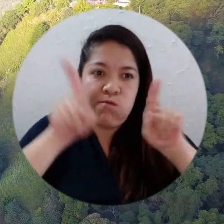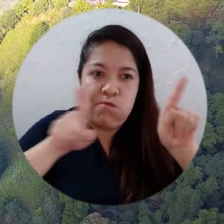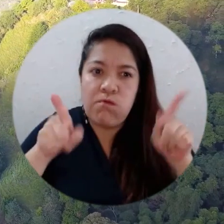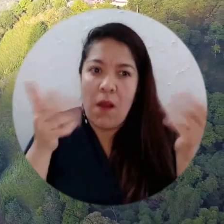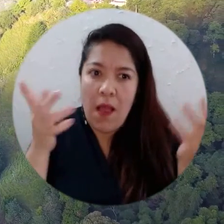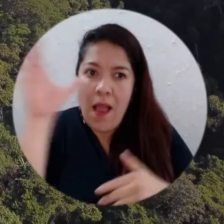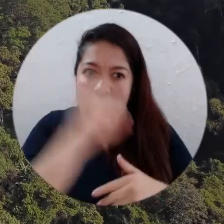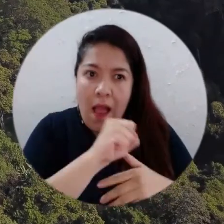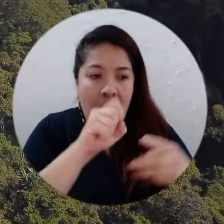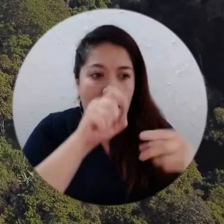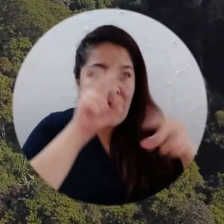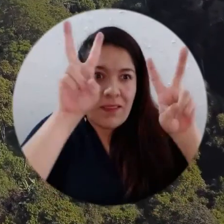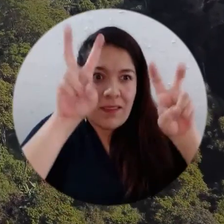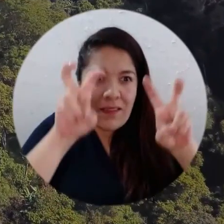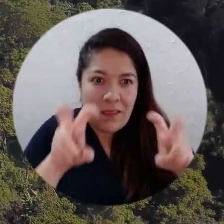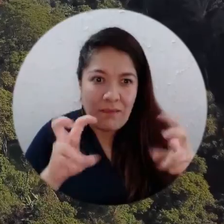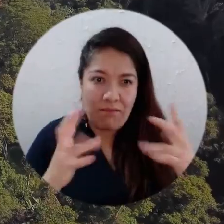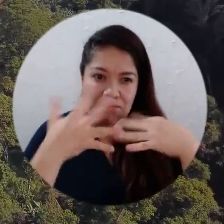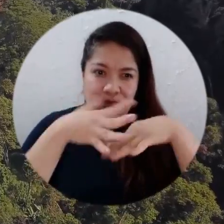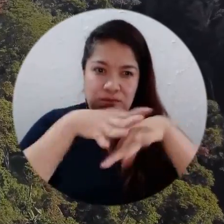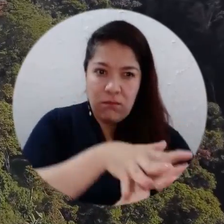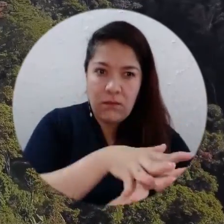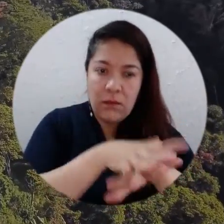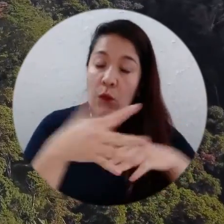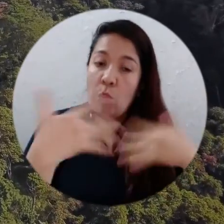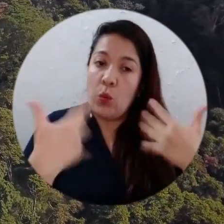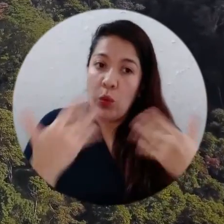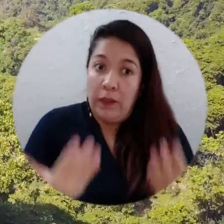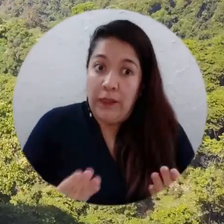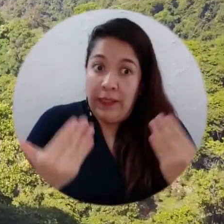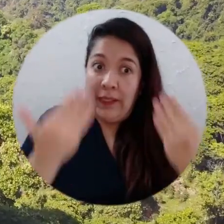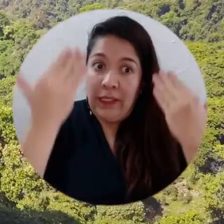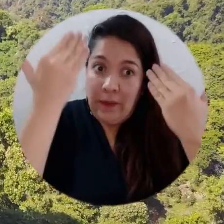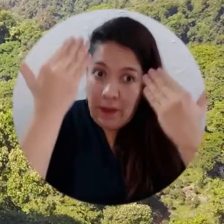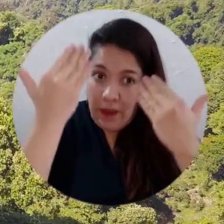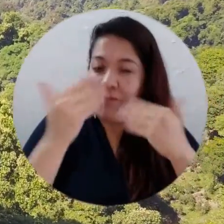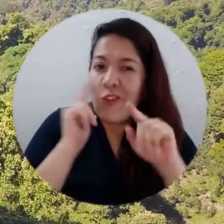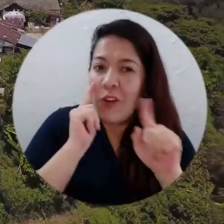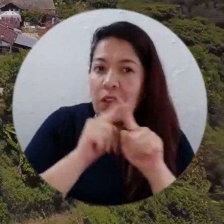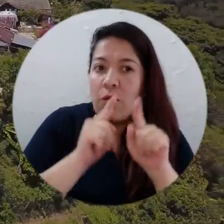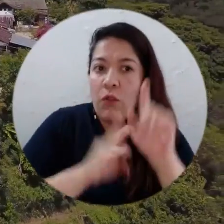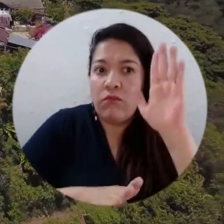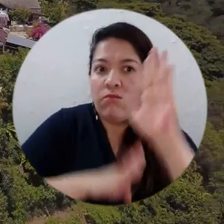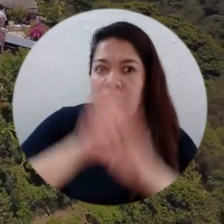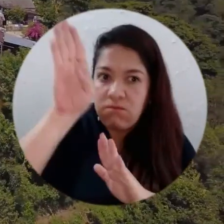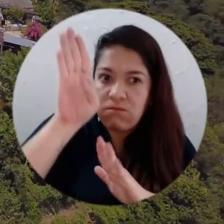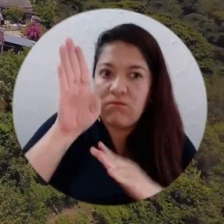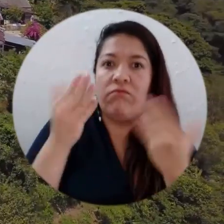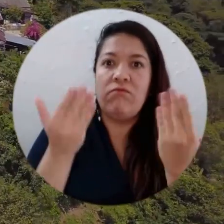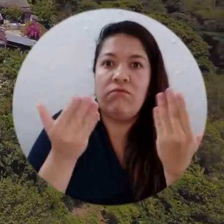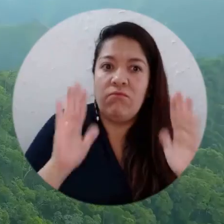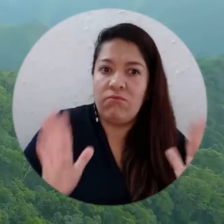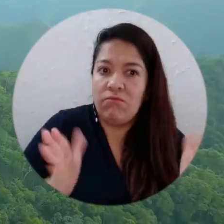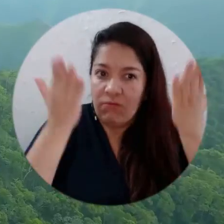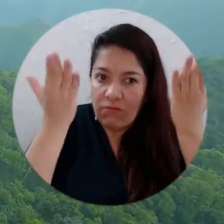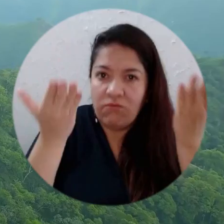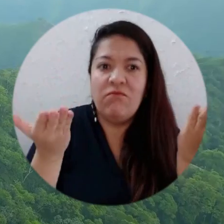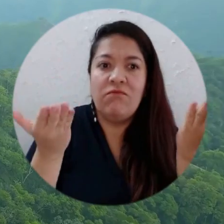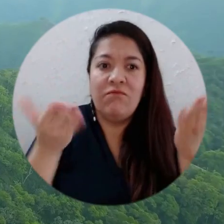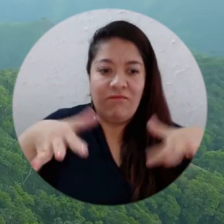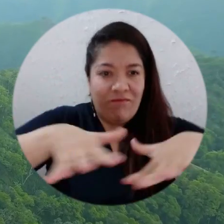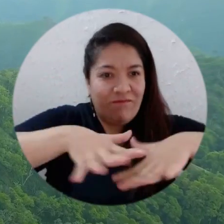temáticas entrelazadas lógicamente crean una herramienta muy importante para el desarrollo de territorios como